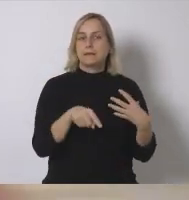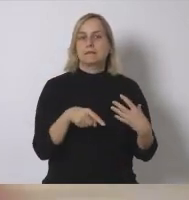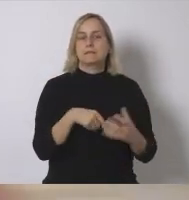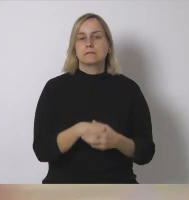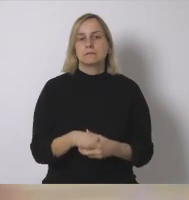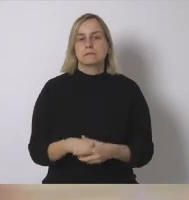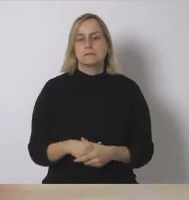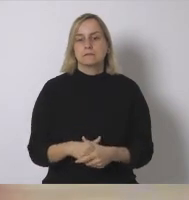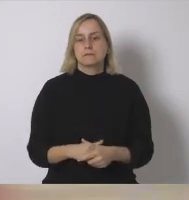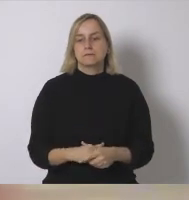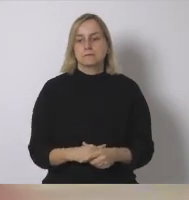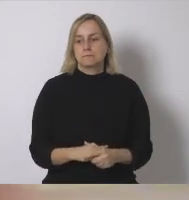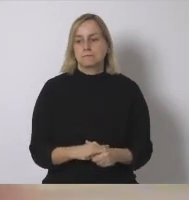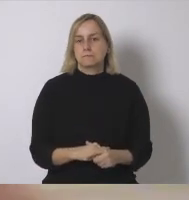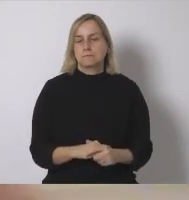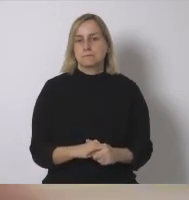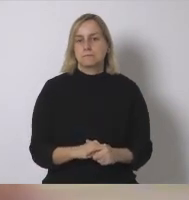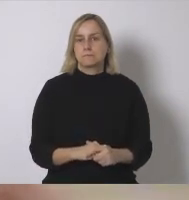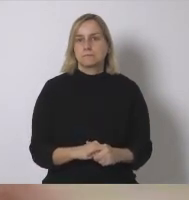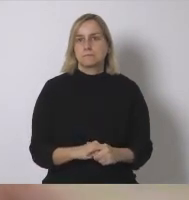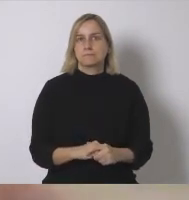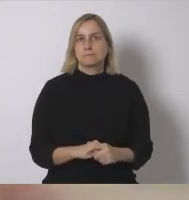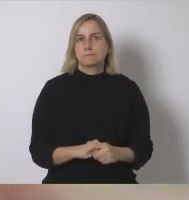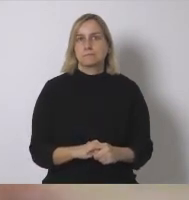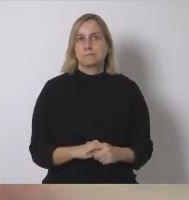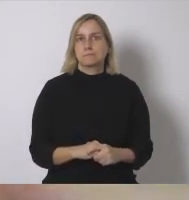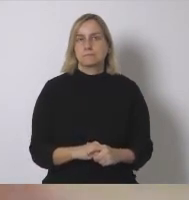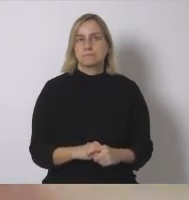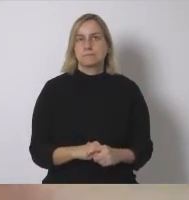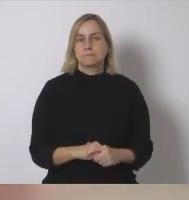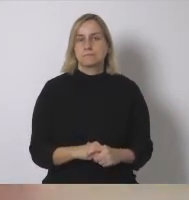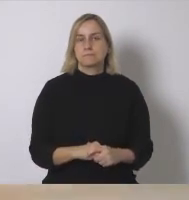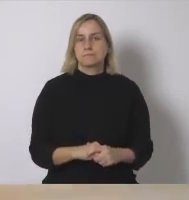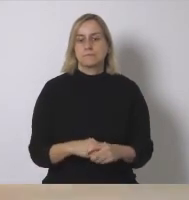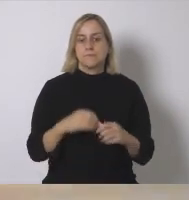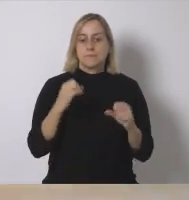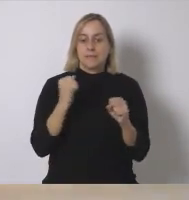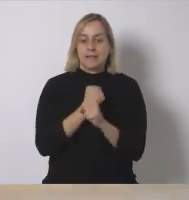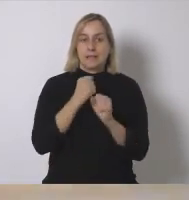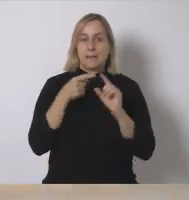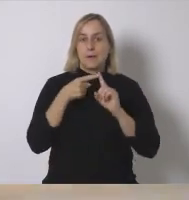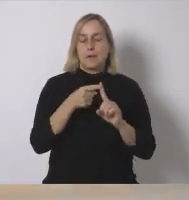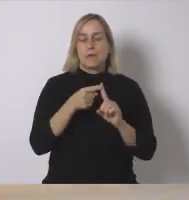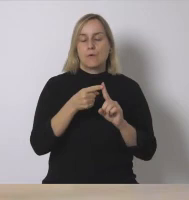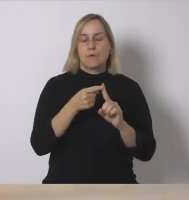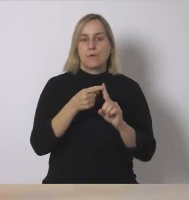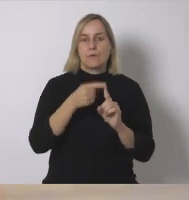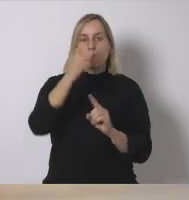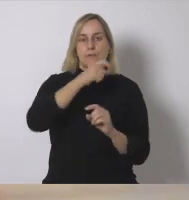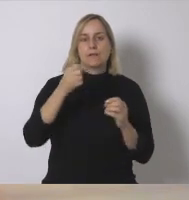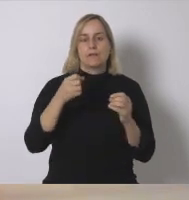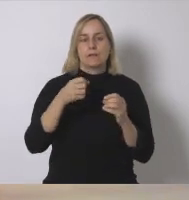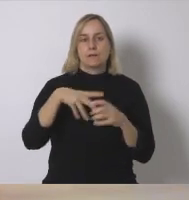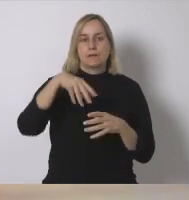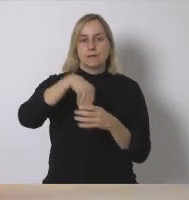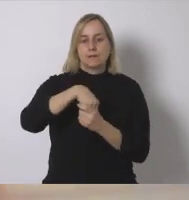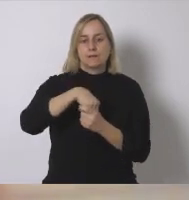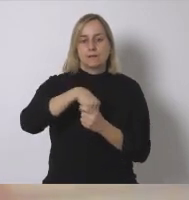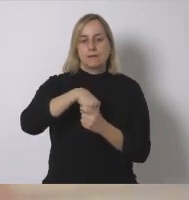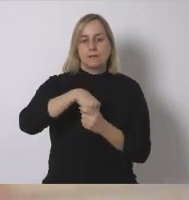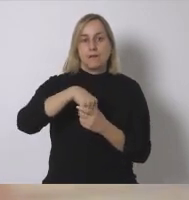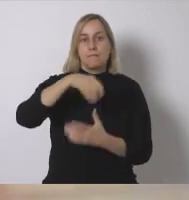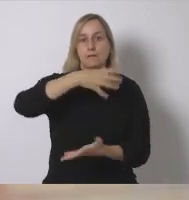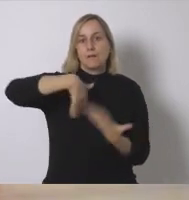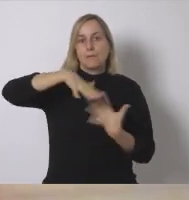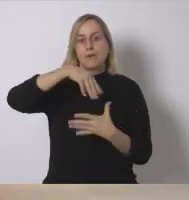bueno siempre hay el trabajo desde el ICTA que trabajan en el tema del metabolismo y